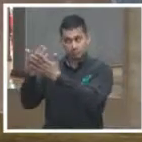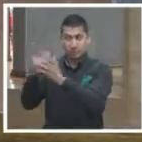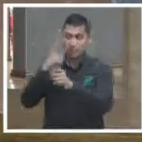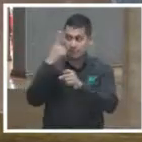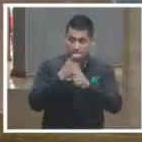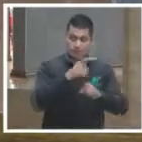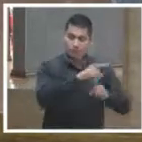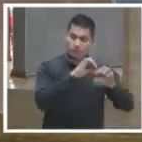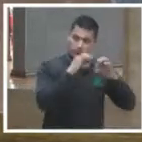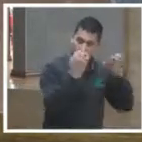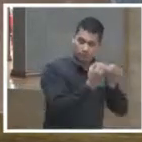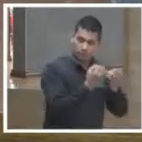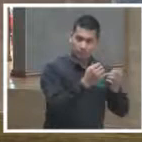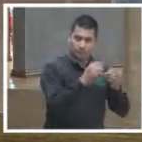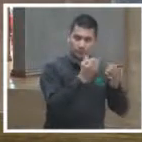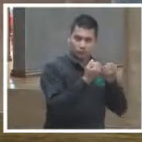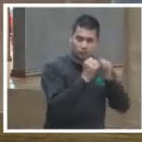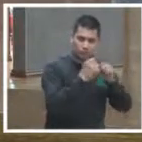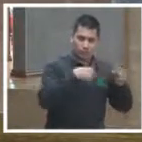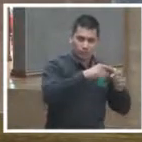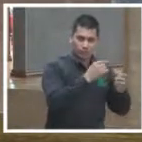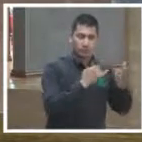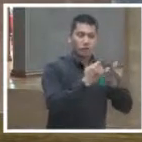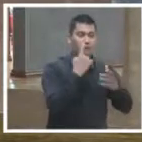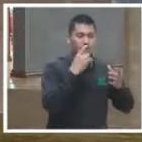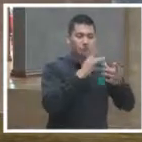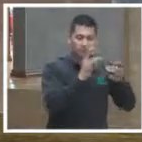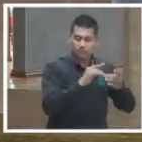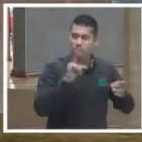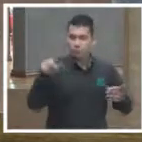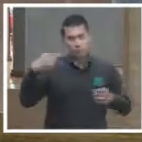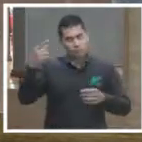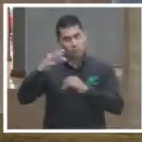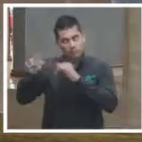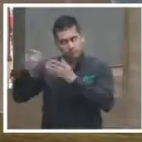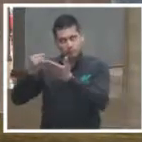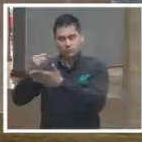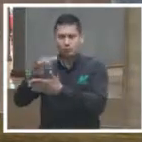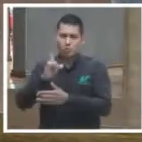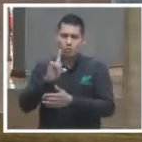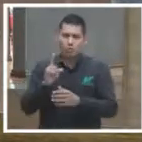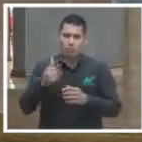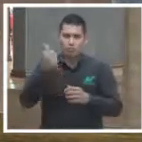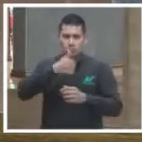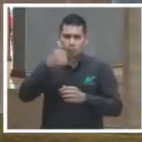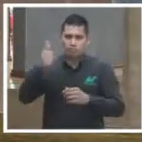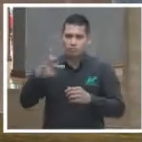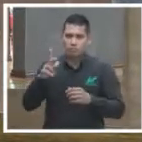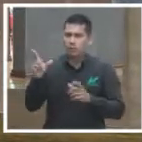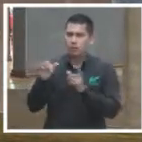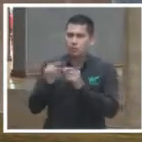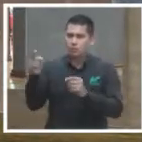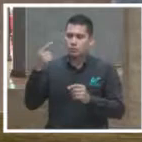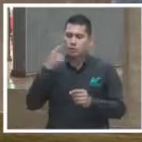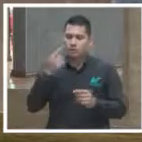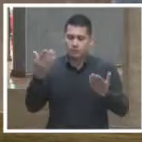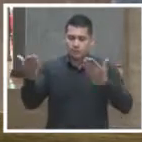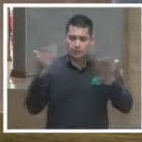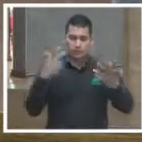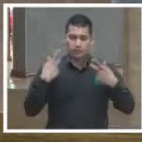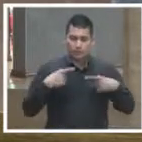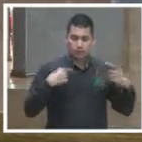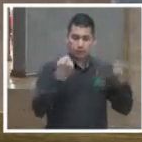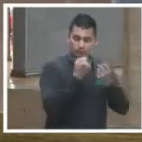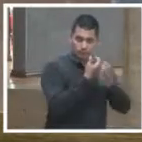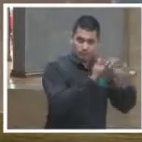pero te puede dar un dato respecto de qué tan separada está la concepción de justicia de una comunidad de los